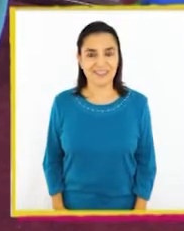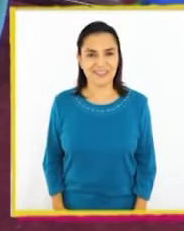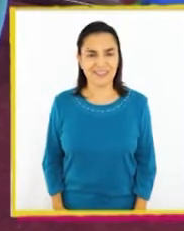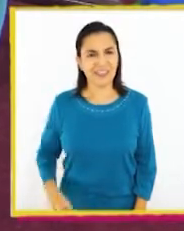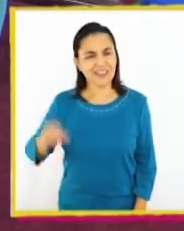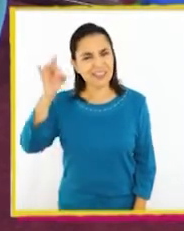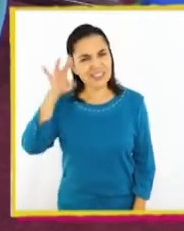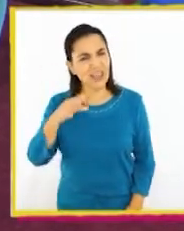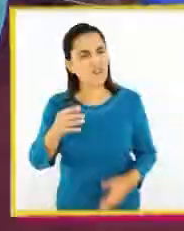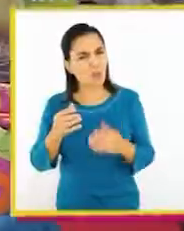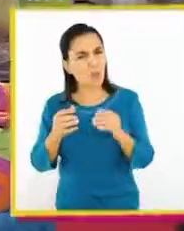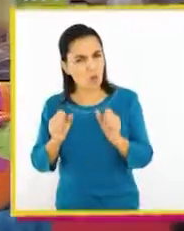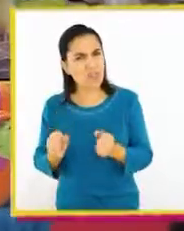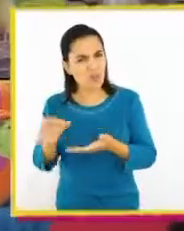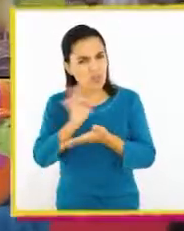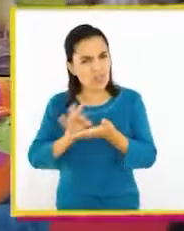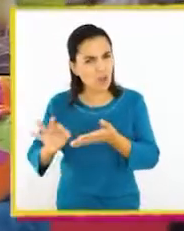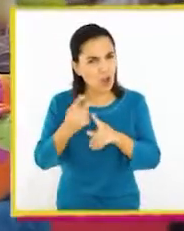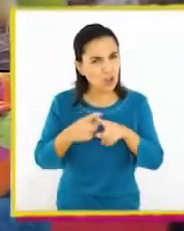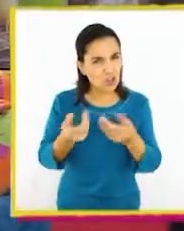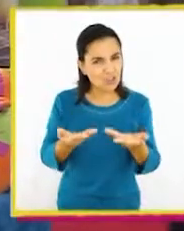¿Y saben qué más podemos hacer?